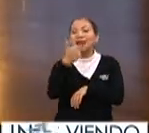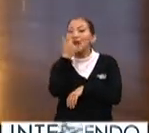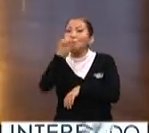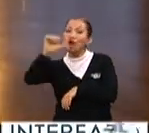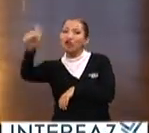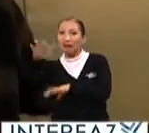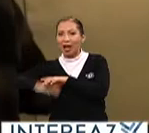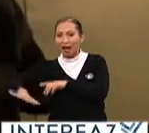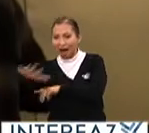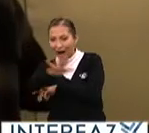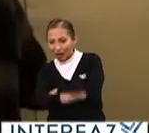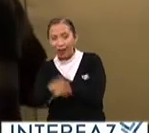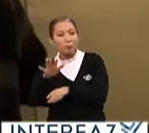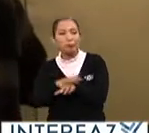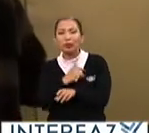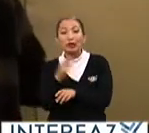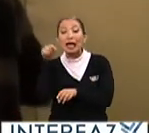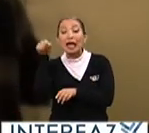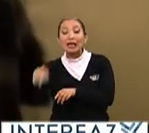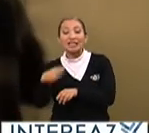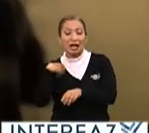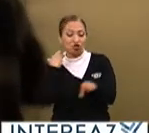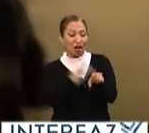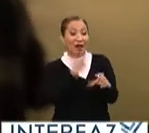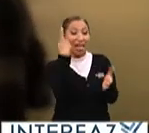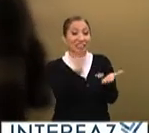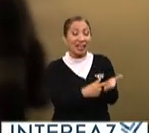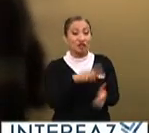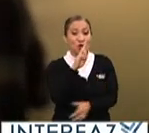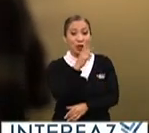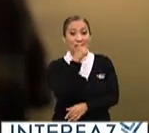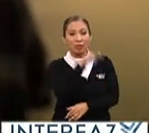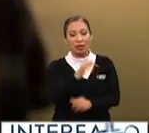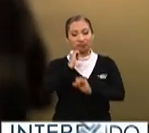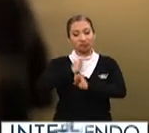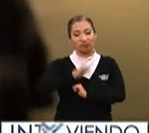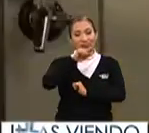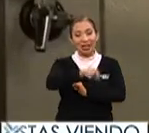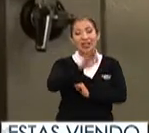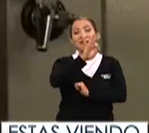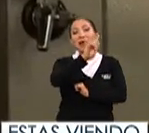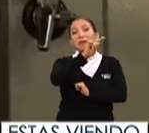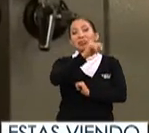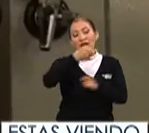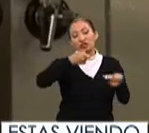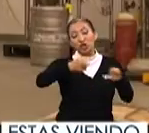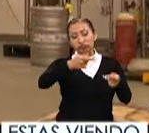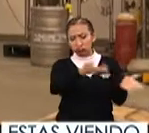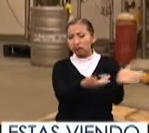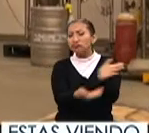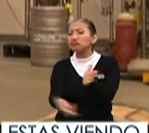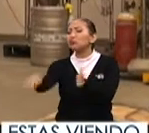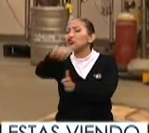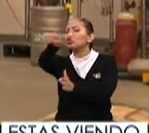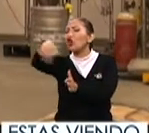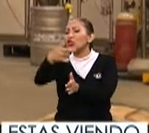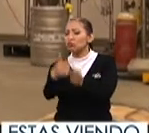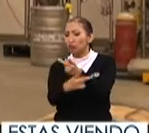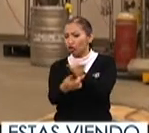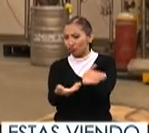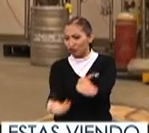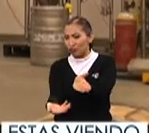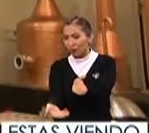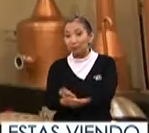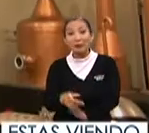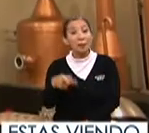alumnos de otras áreas el motivo es que hay una cervecera en el campus dirigida por la facultad de fermentación y que pone a disposición de todos sus productos